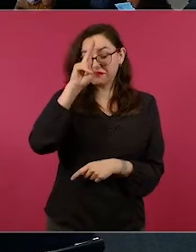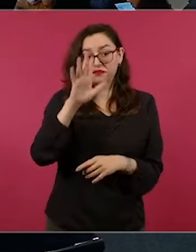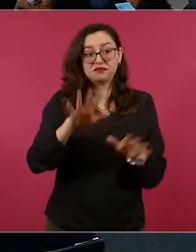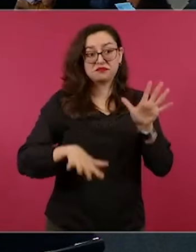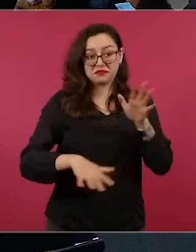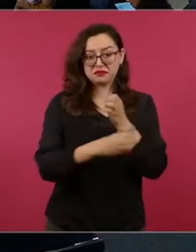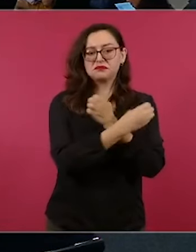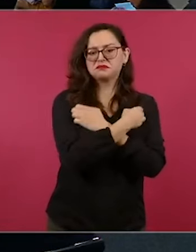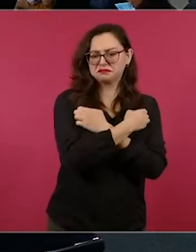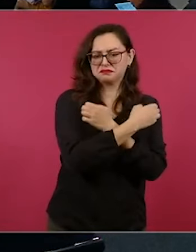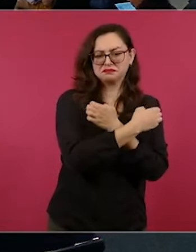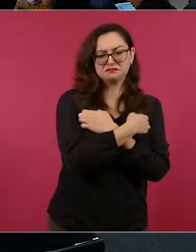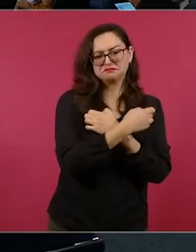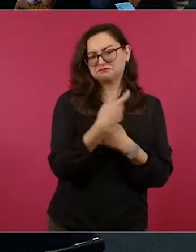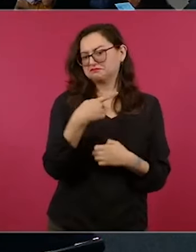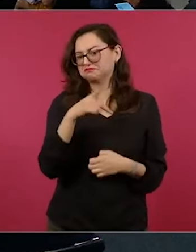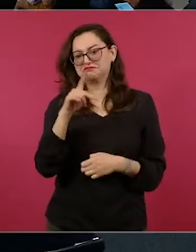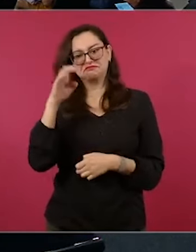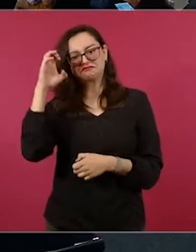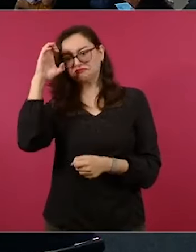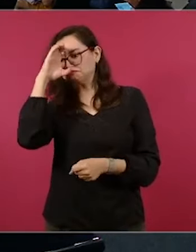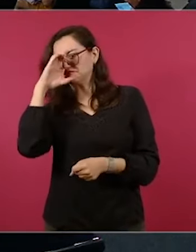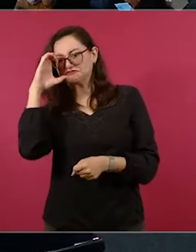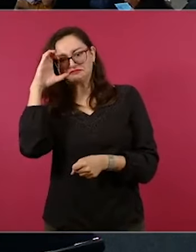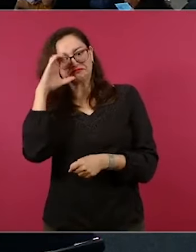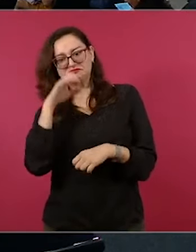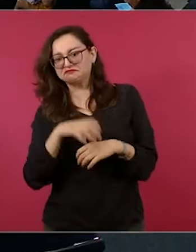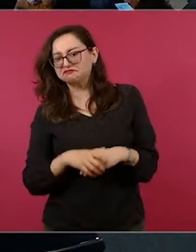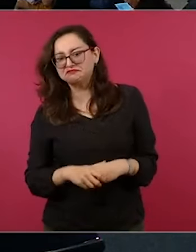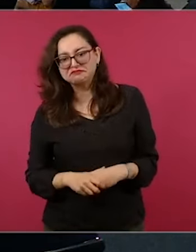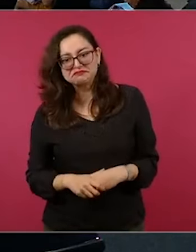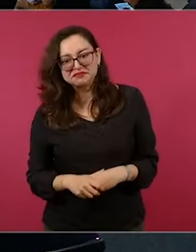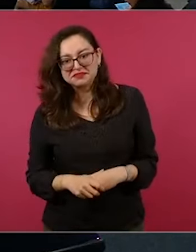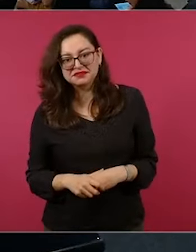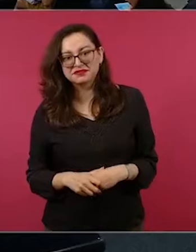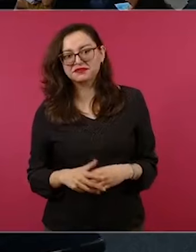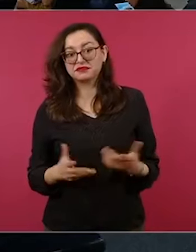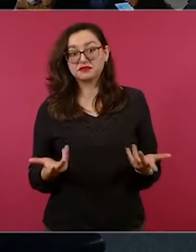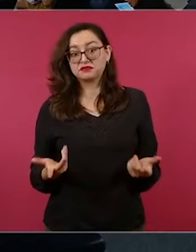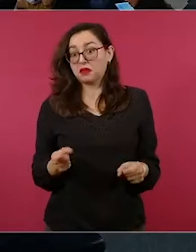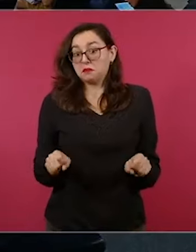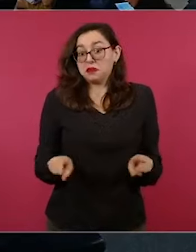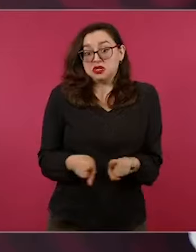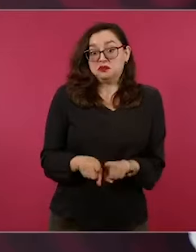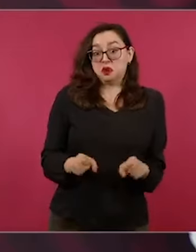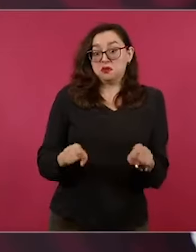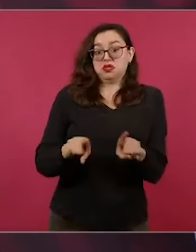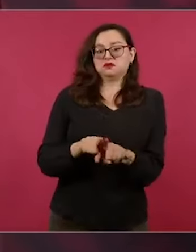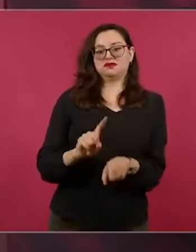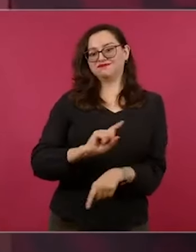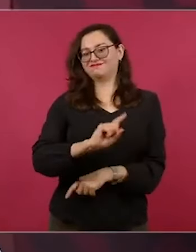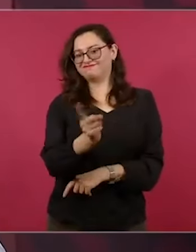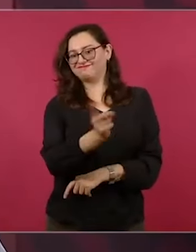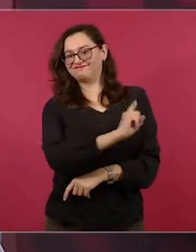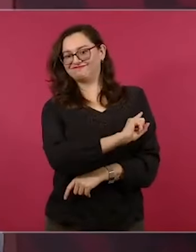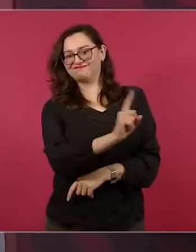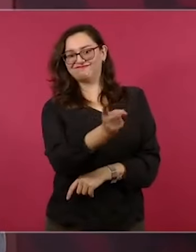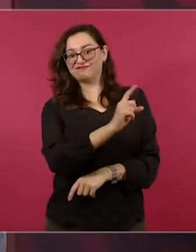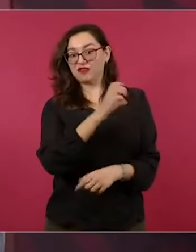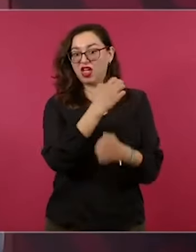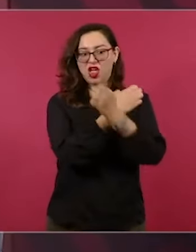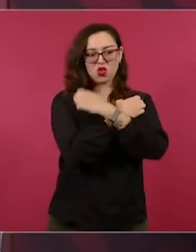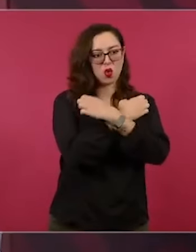Hay doctores,